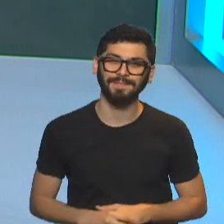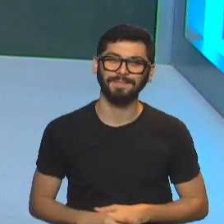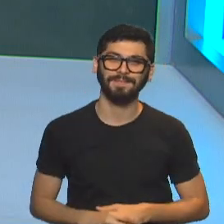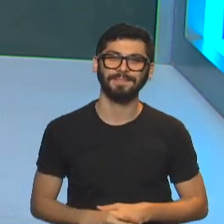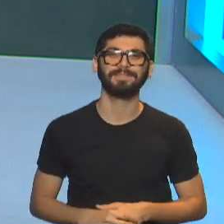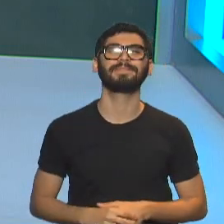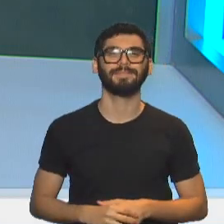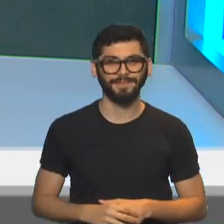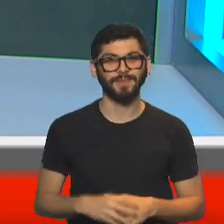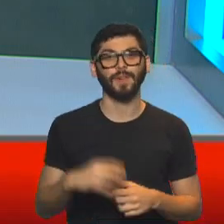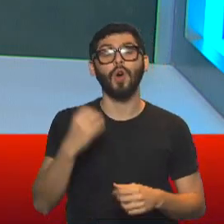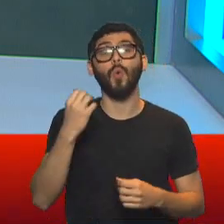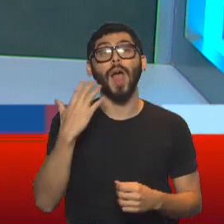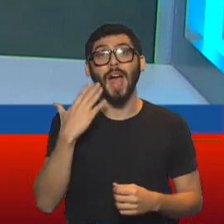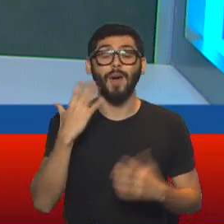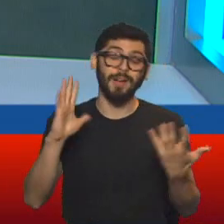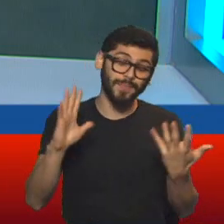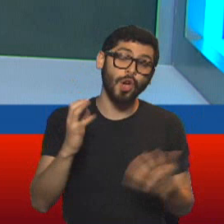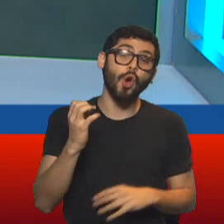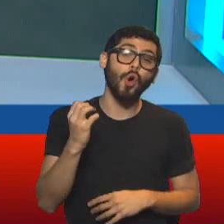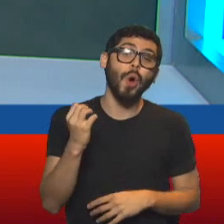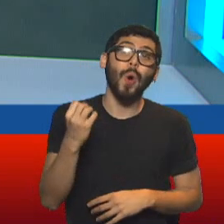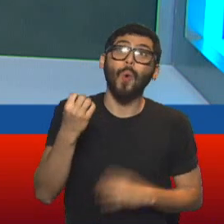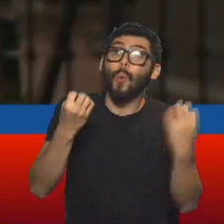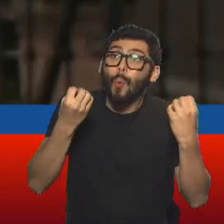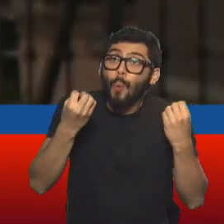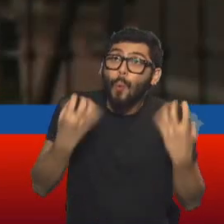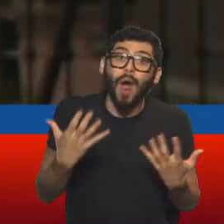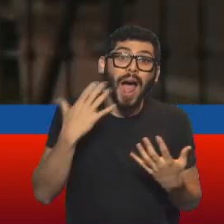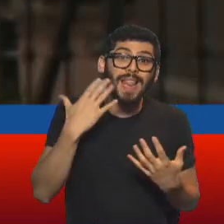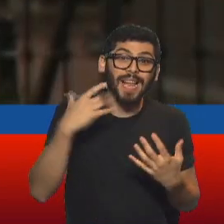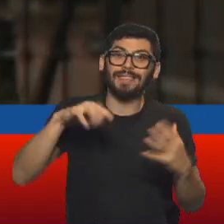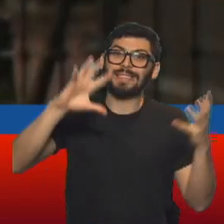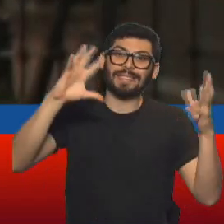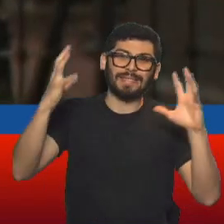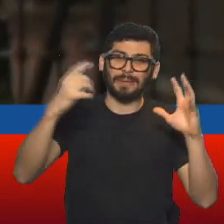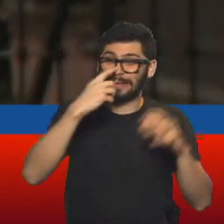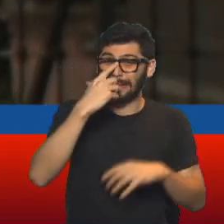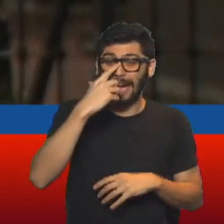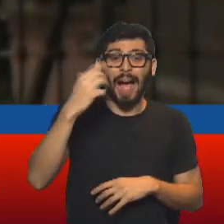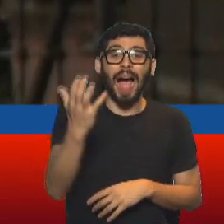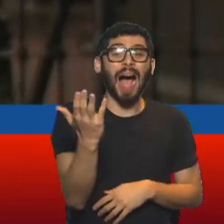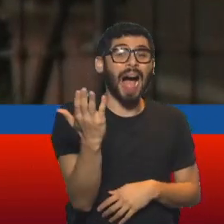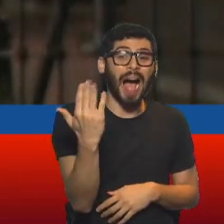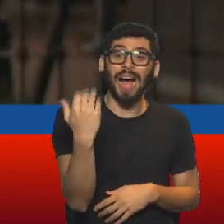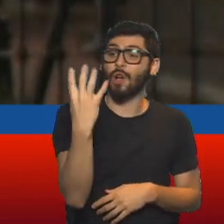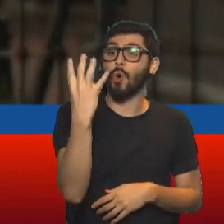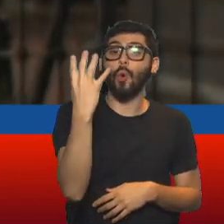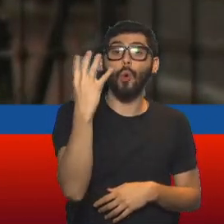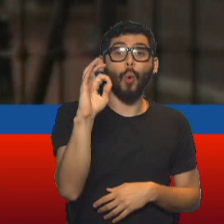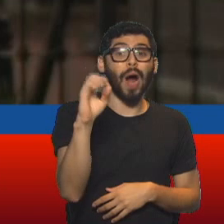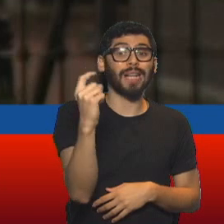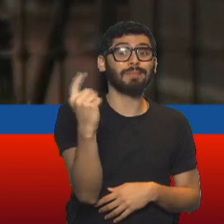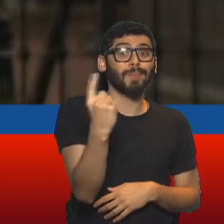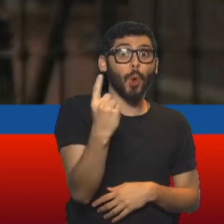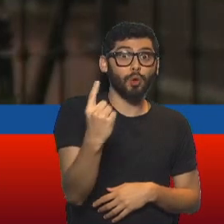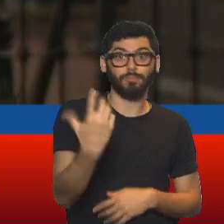¿Qué tal? Si se pueden decir buenas tardes en la inclemencia del tiempo aquí en la Casa de Gobierno. Hace 40 minutos el presidente de la nación